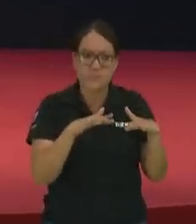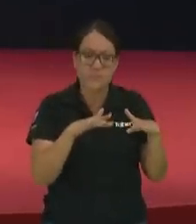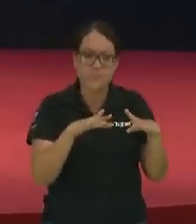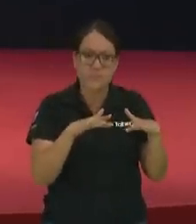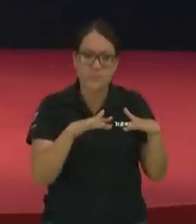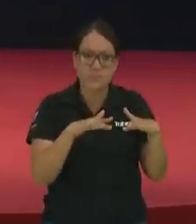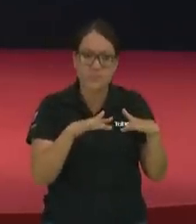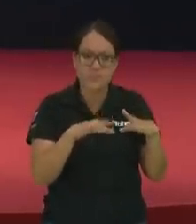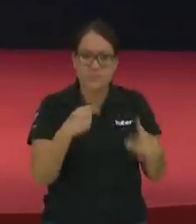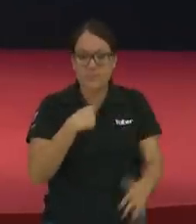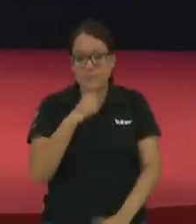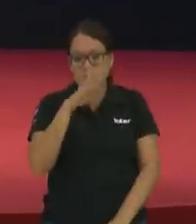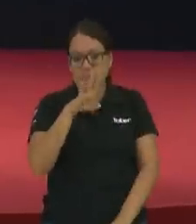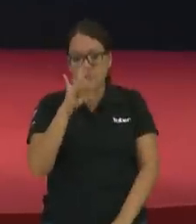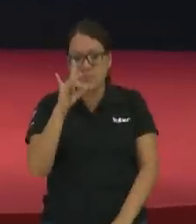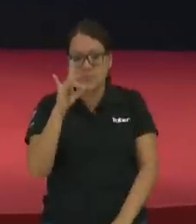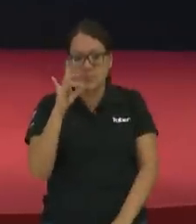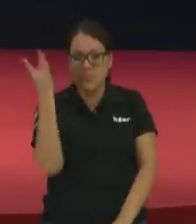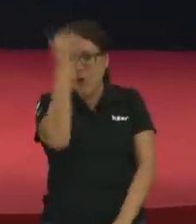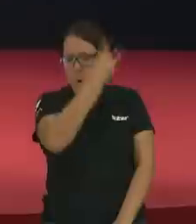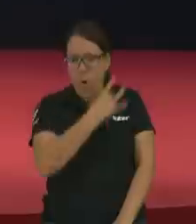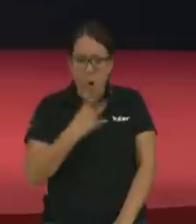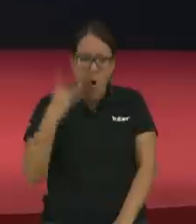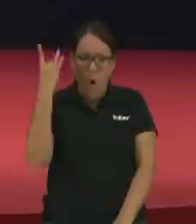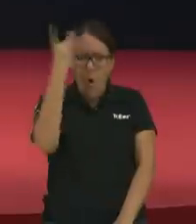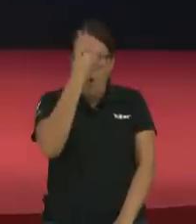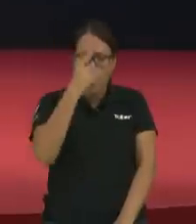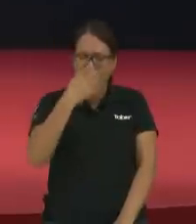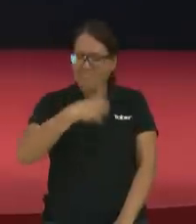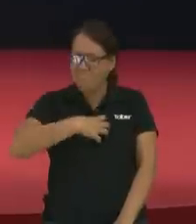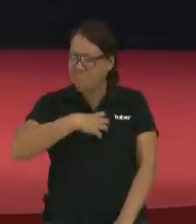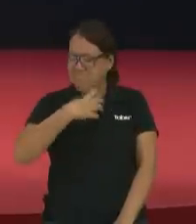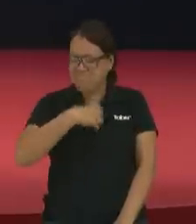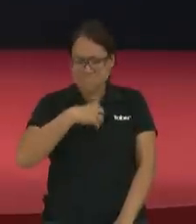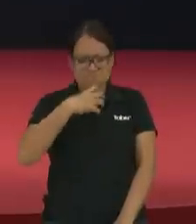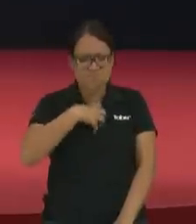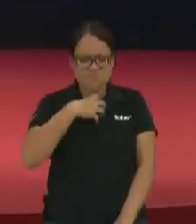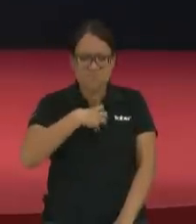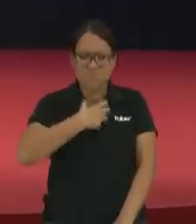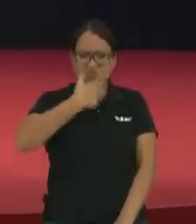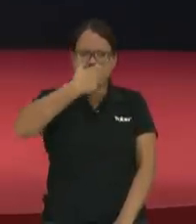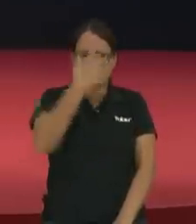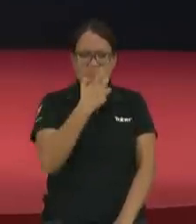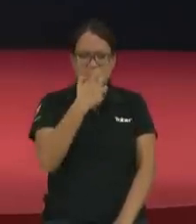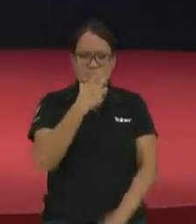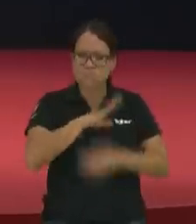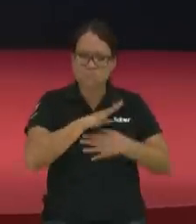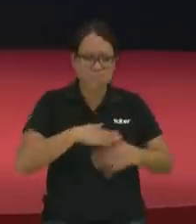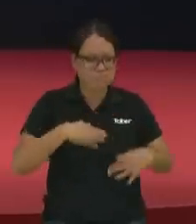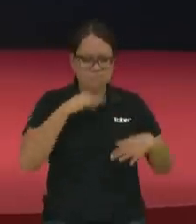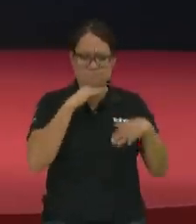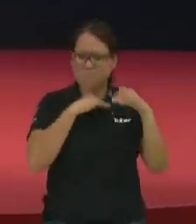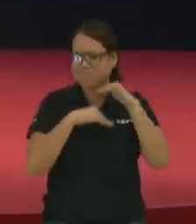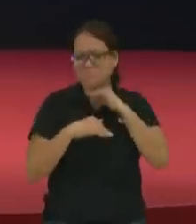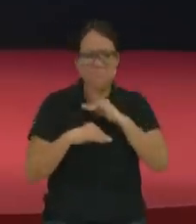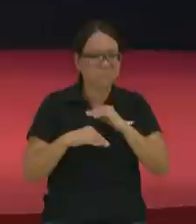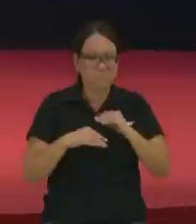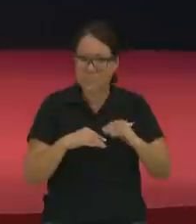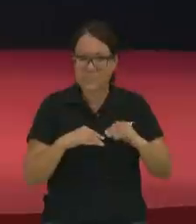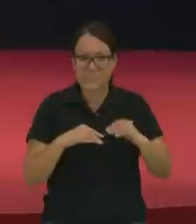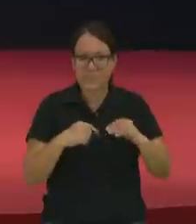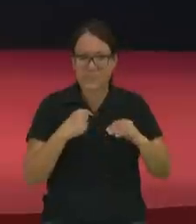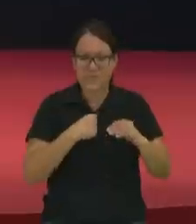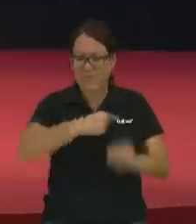cuarenta y ocho horas bramando de bravo, de inconforme, de